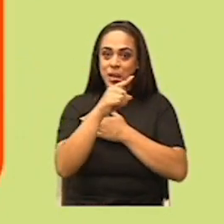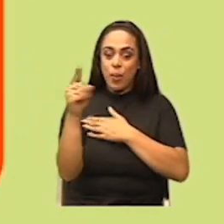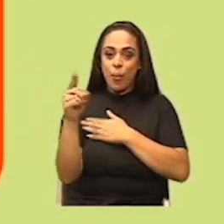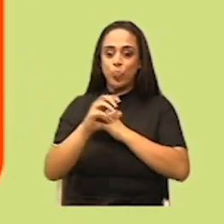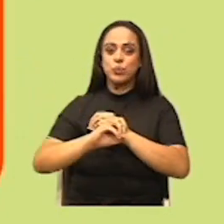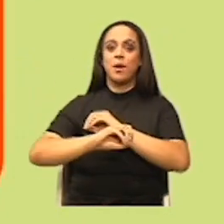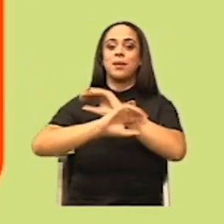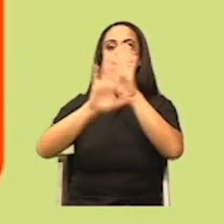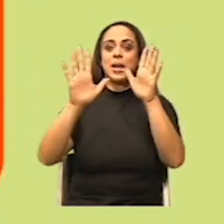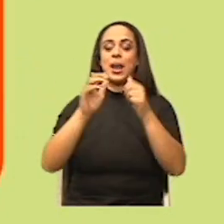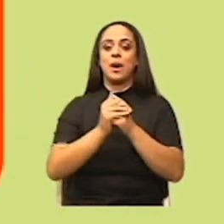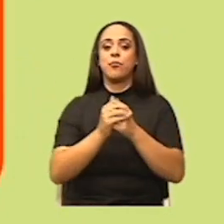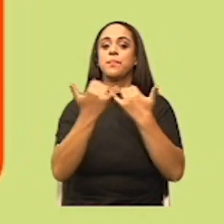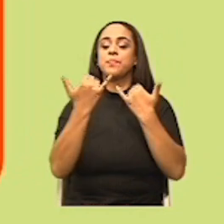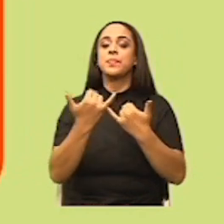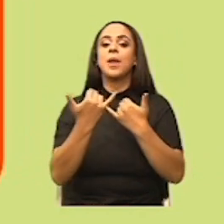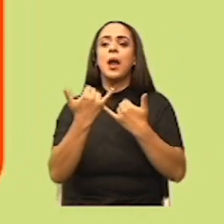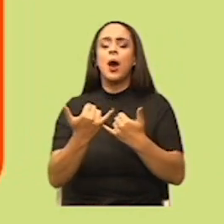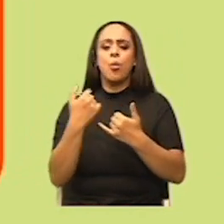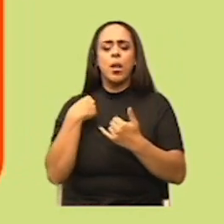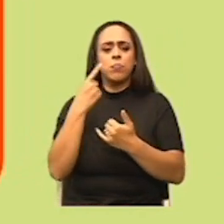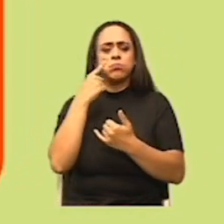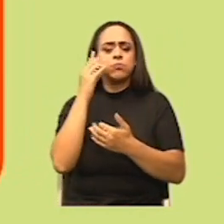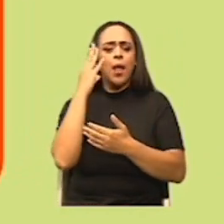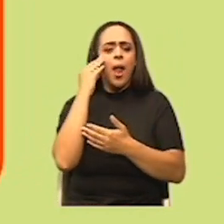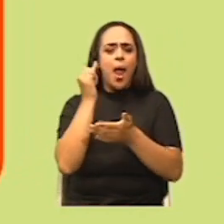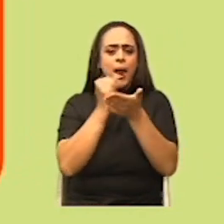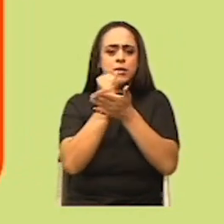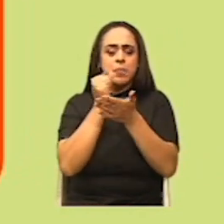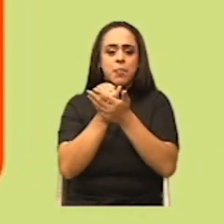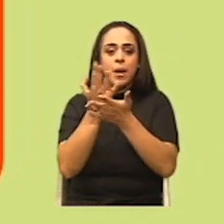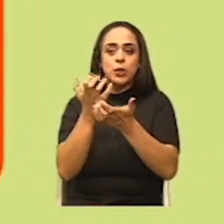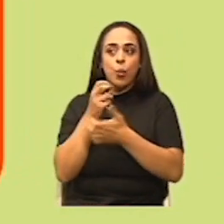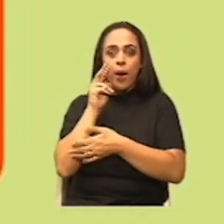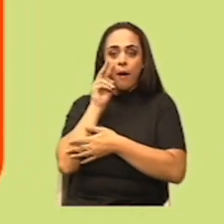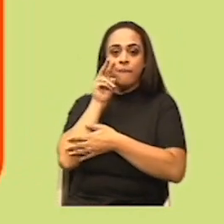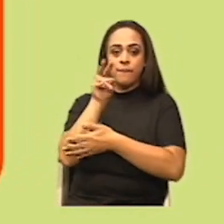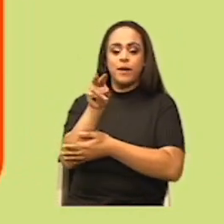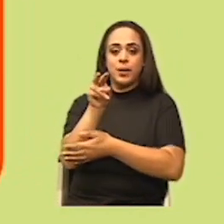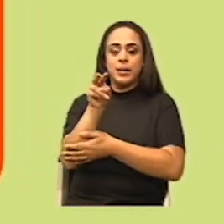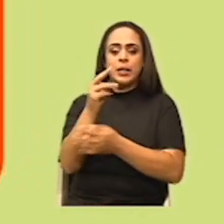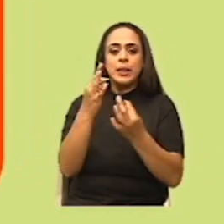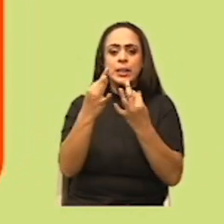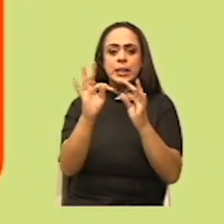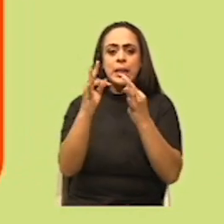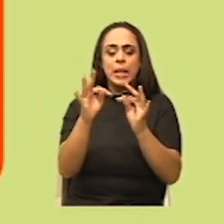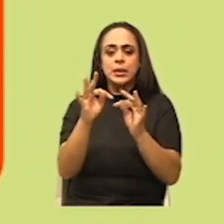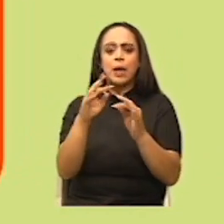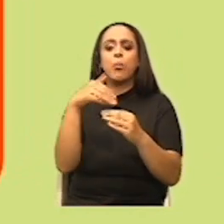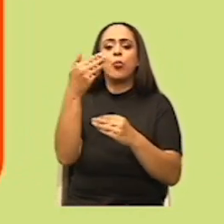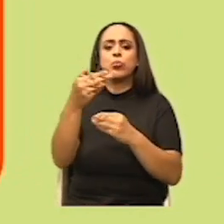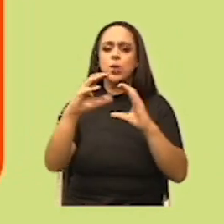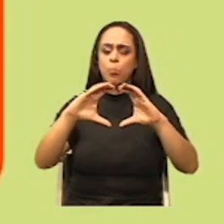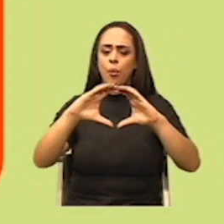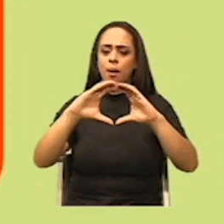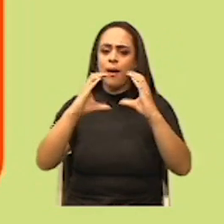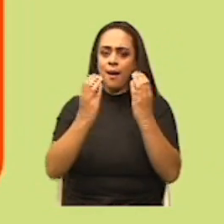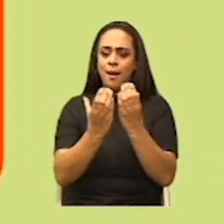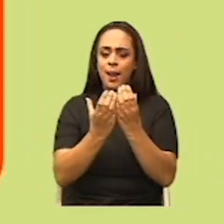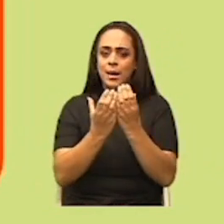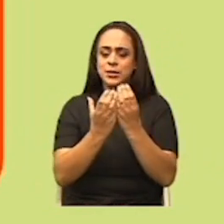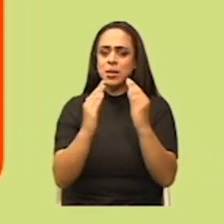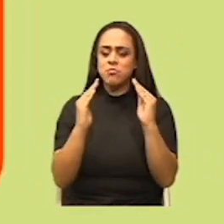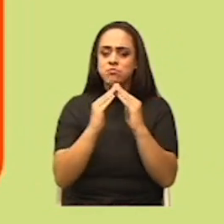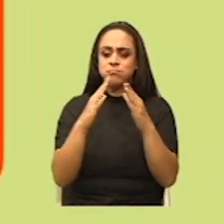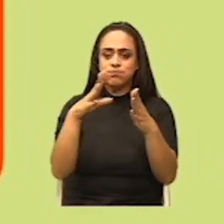tal? Si realizamos un experimento, quiero que lo observen y tratemos después de esta clase de reproducir el experimento